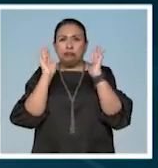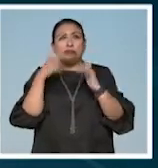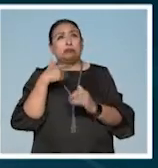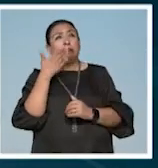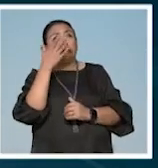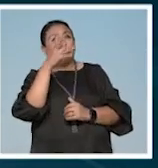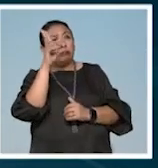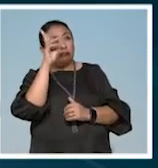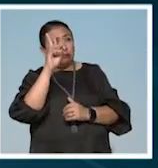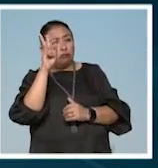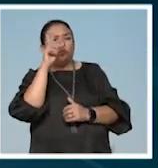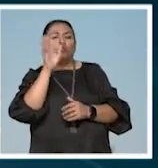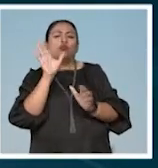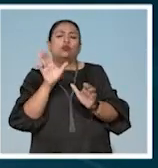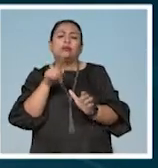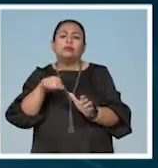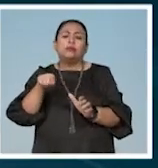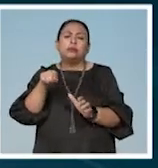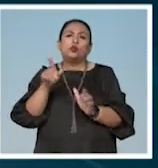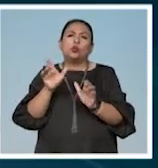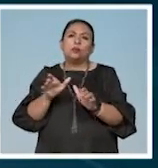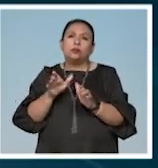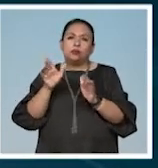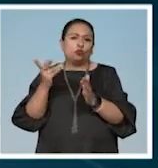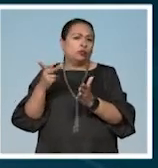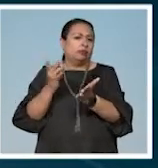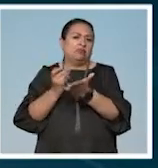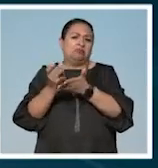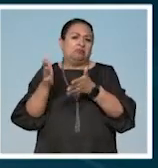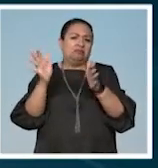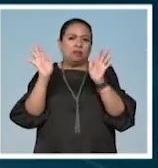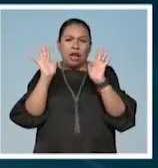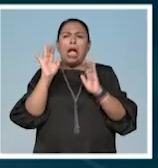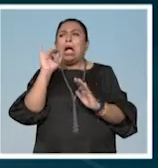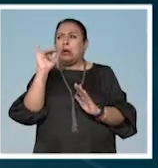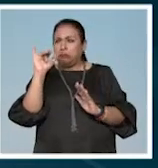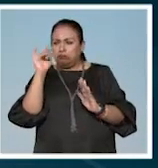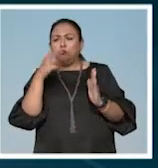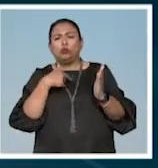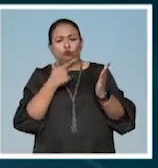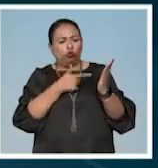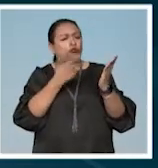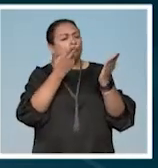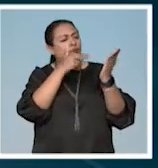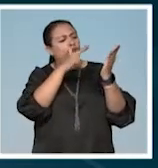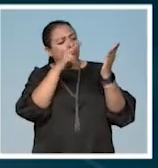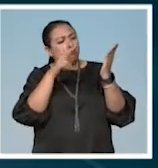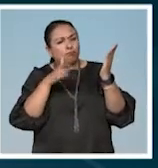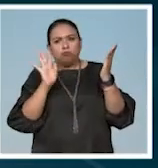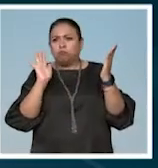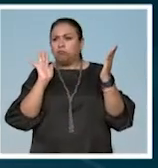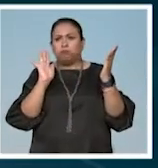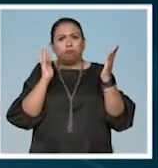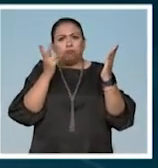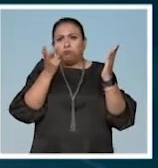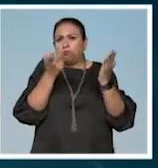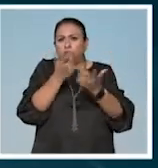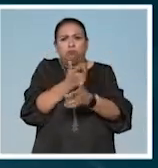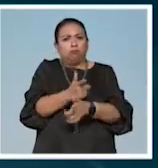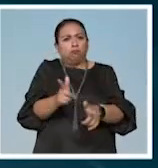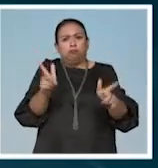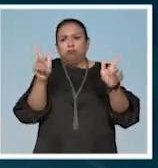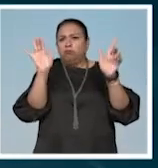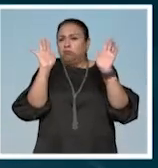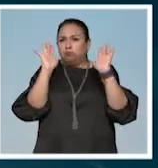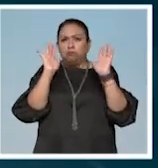Le piden a la Virgen que la cuide donde quiera que hable y por la decisión que tome. Ah, sí, claro, sí, con mucho gusto. Esa es la libertad, ¿no?